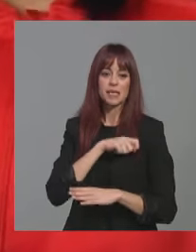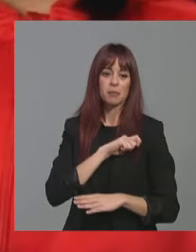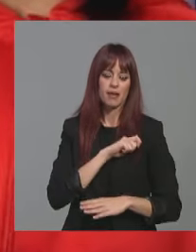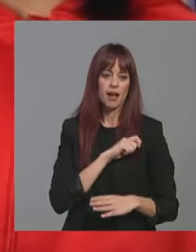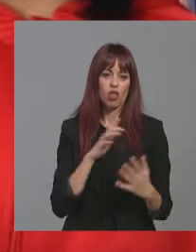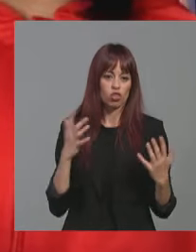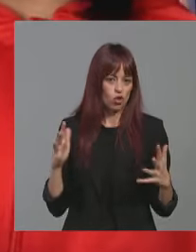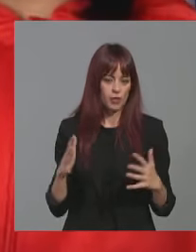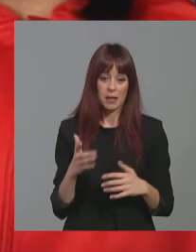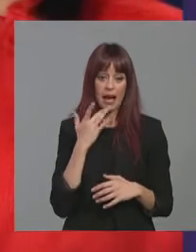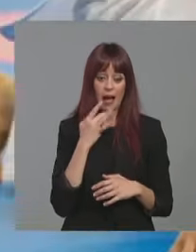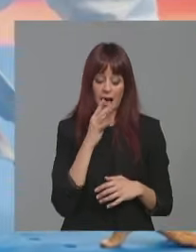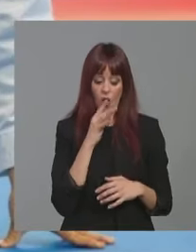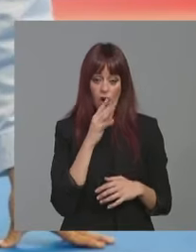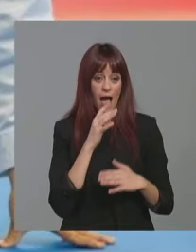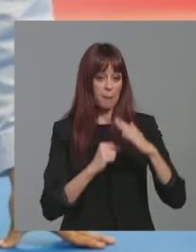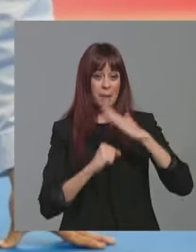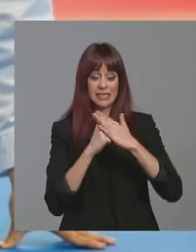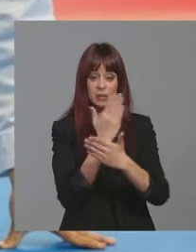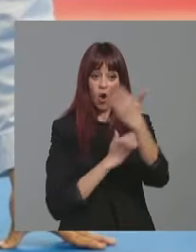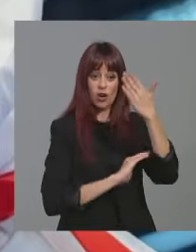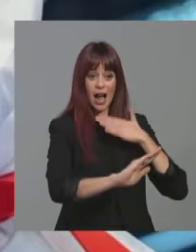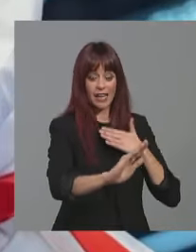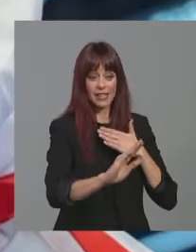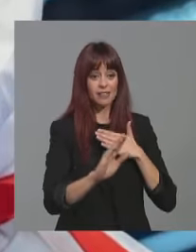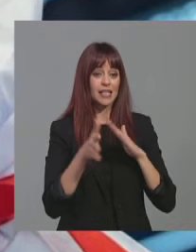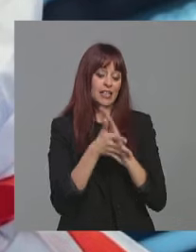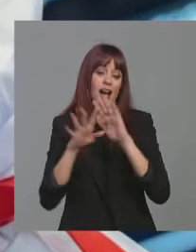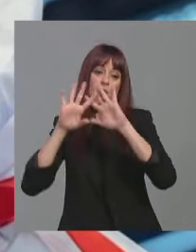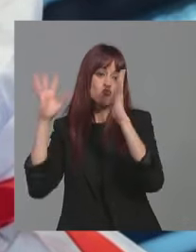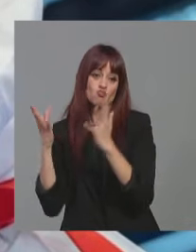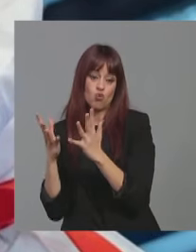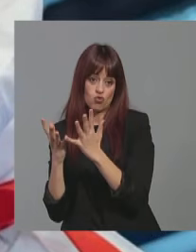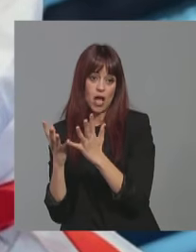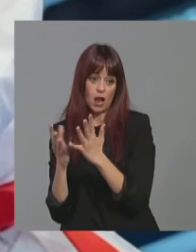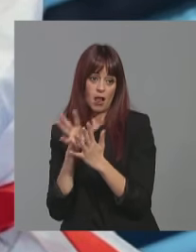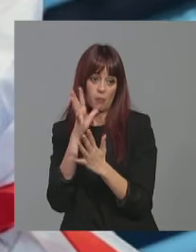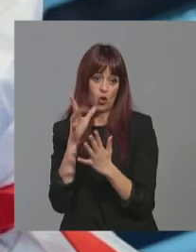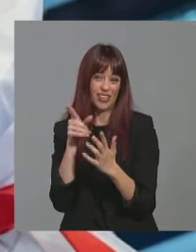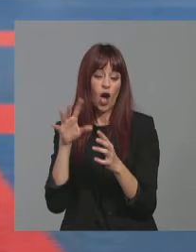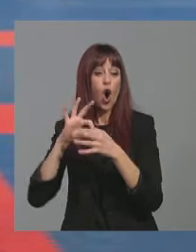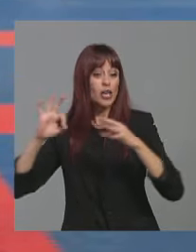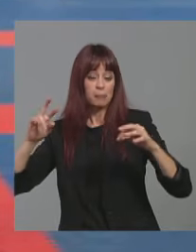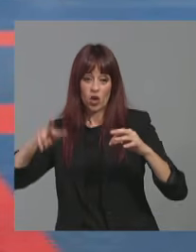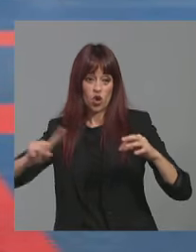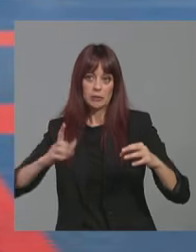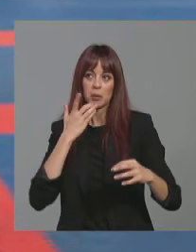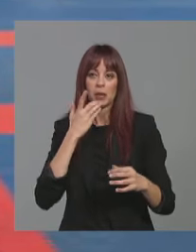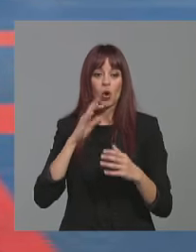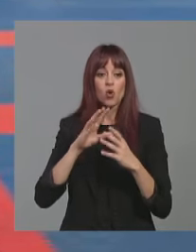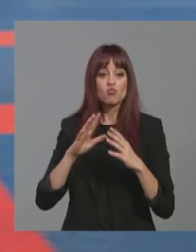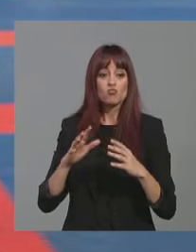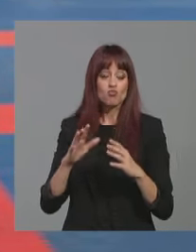Pues ahora mismo lo máximo que se puede aspirar en el karate es un mundial, porque el karate, por desgracia, no es olímpico, pero en un europeo, en algún mundial,